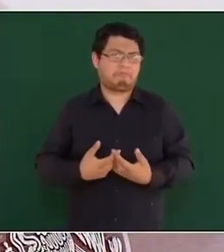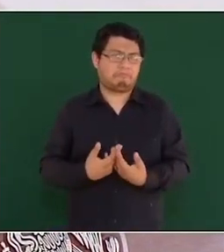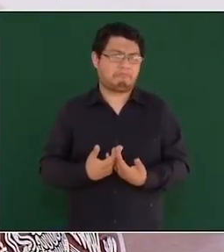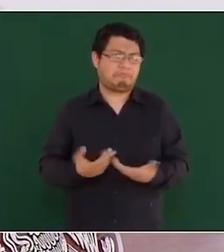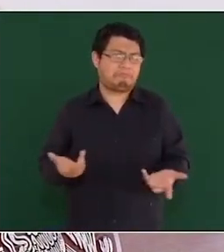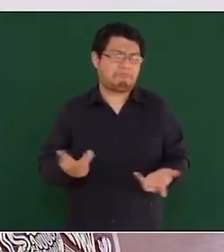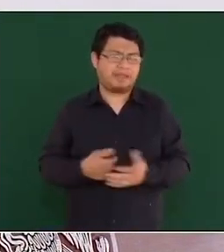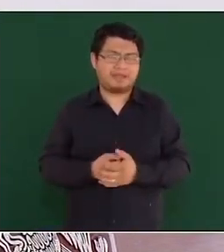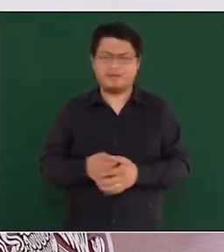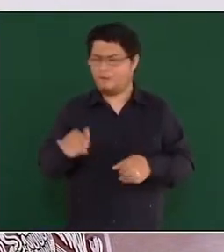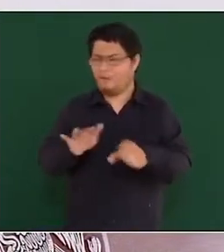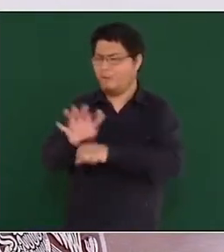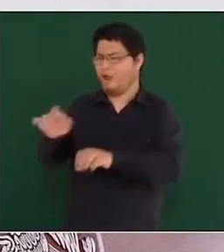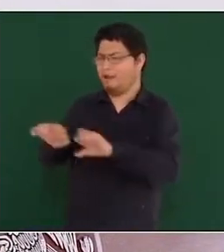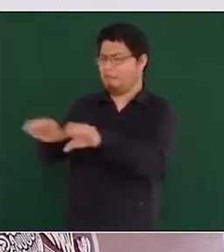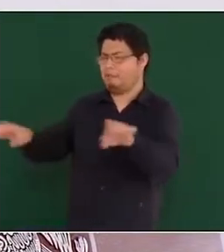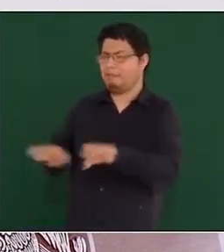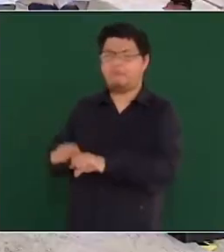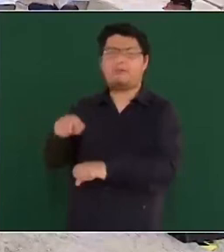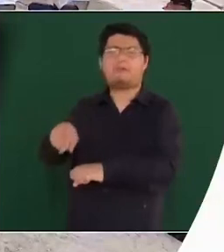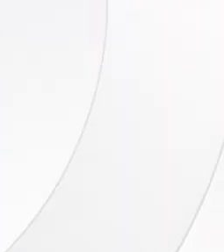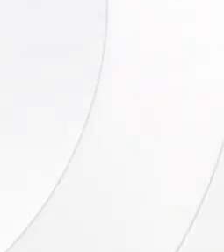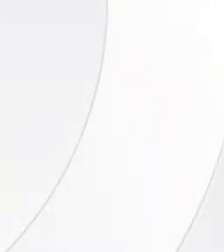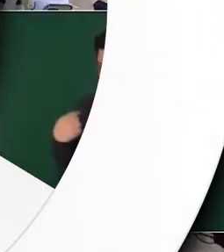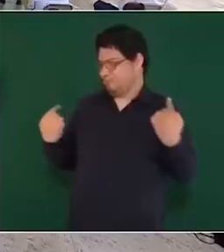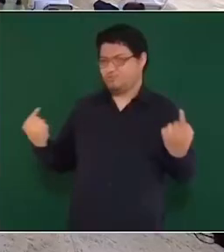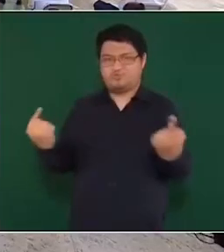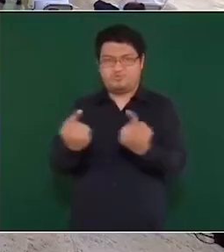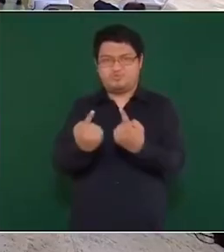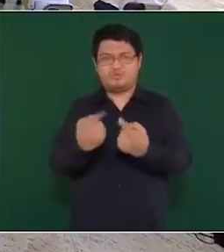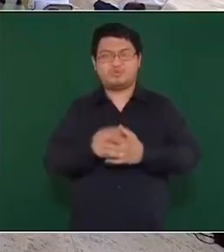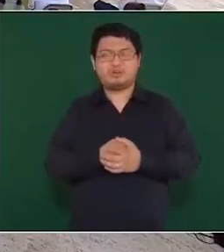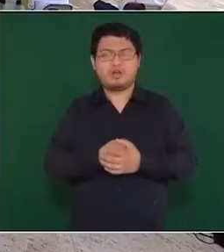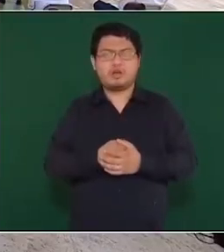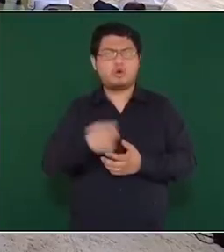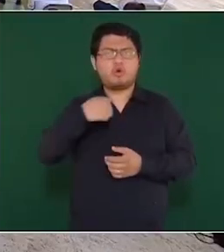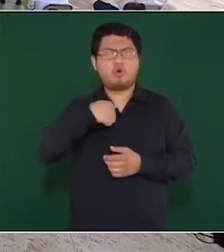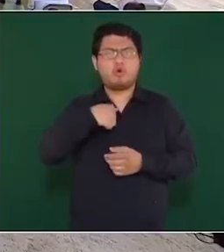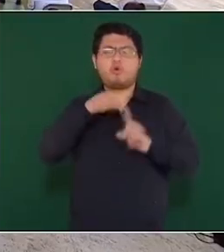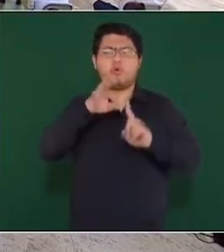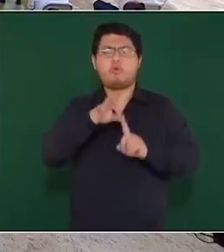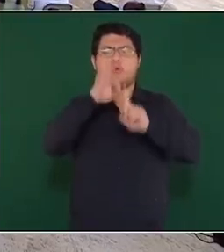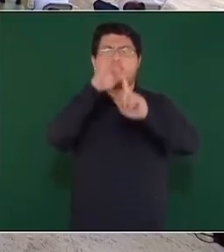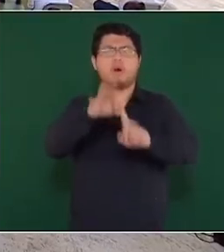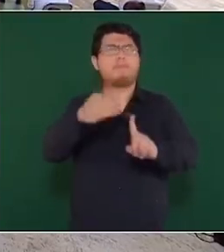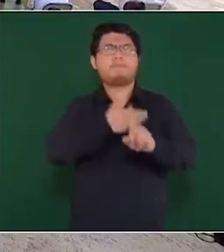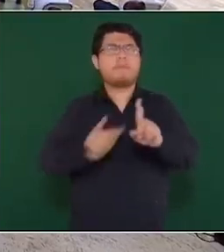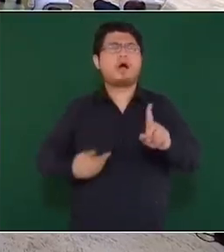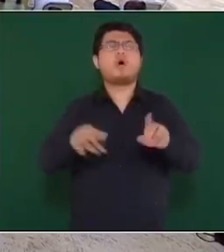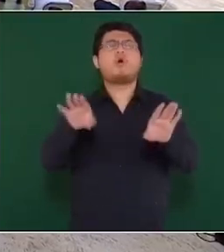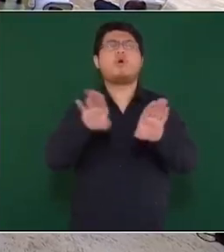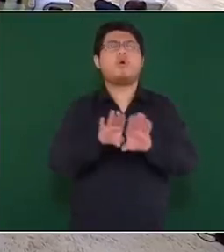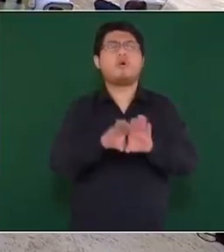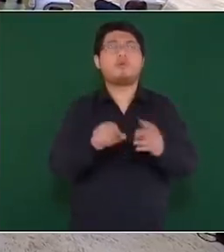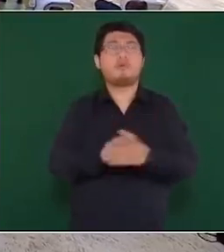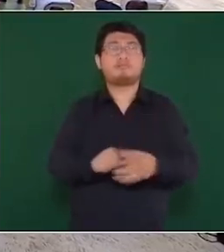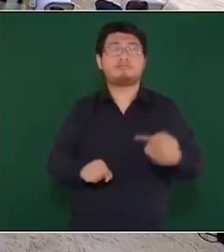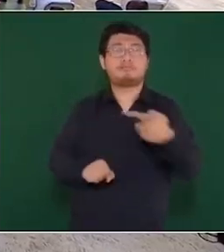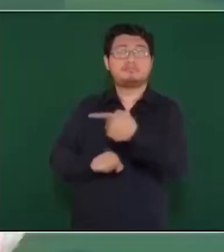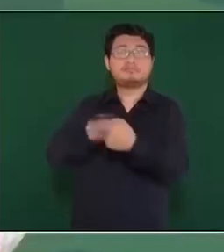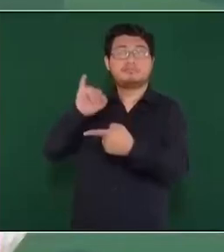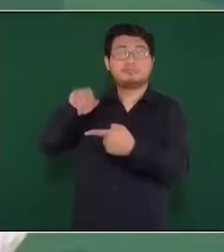¿Qué partido aceptaría? Yo llegué a la presidencia no por el INE,